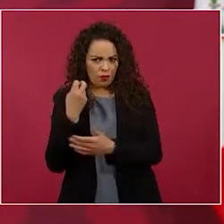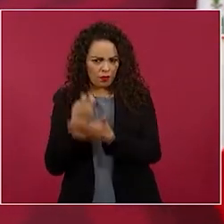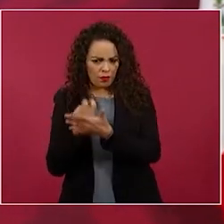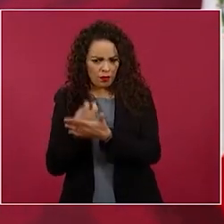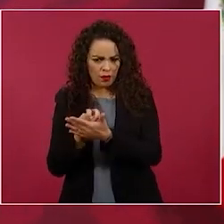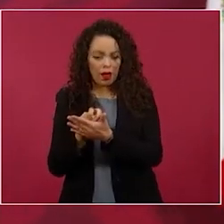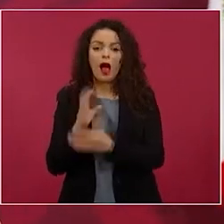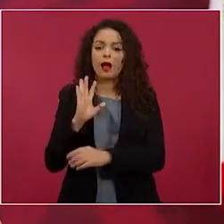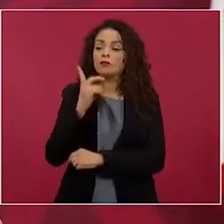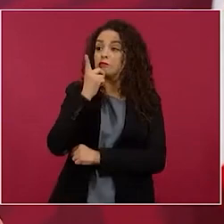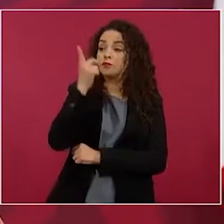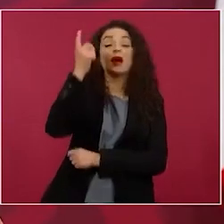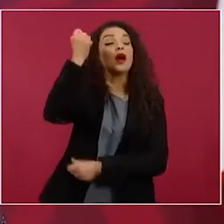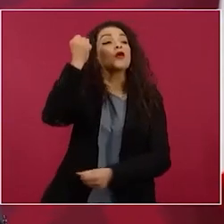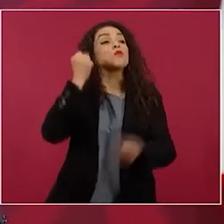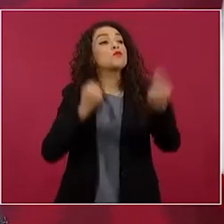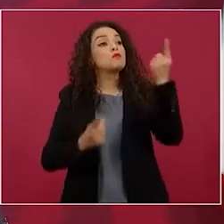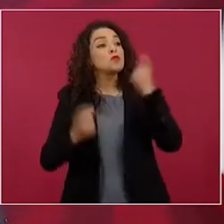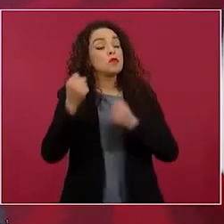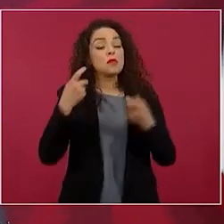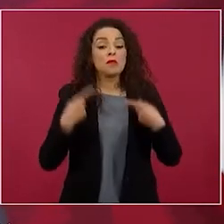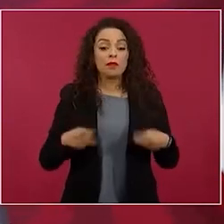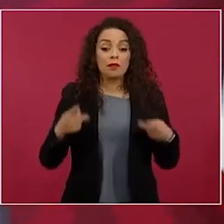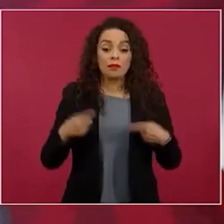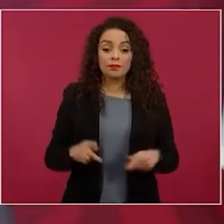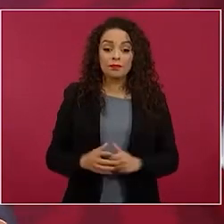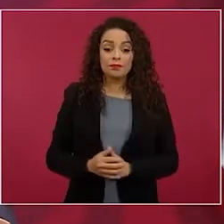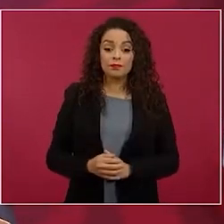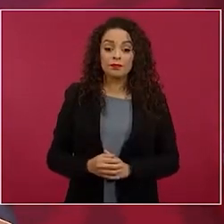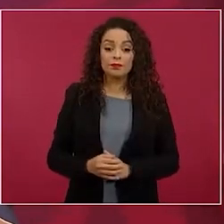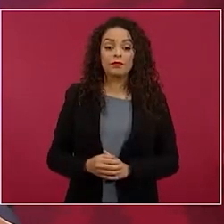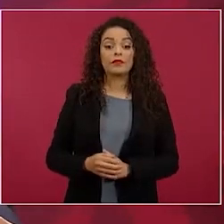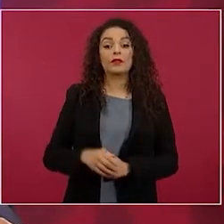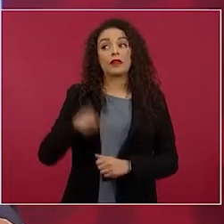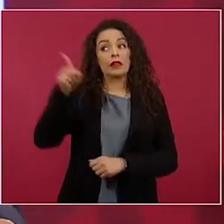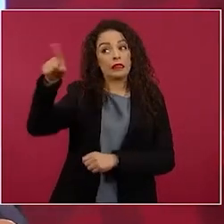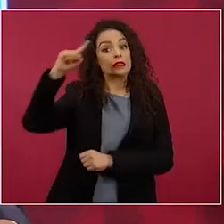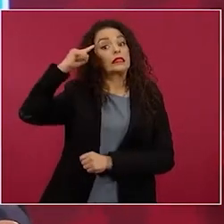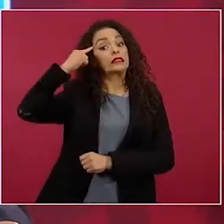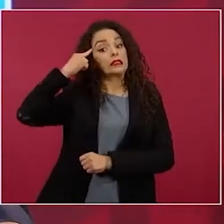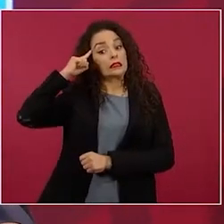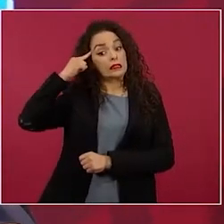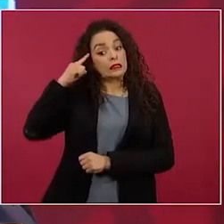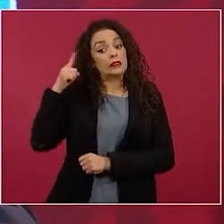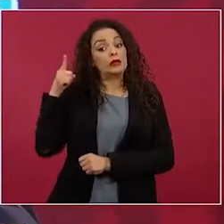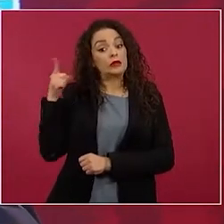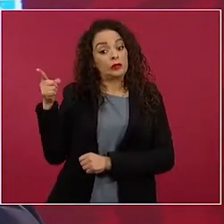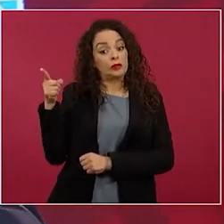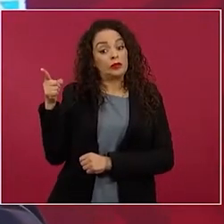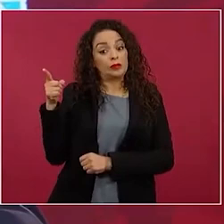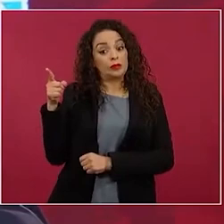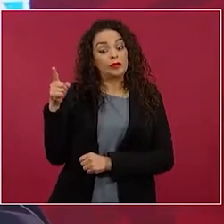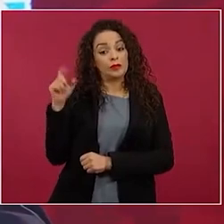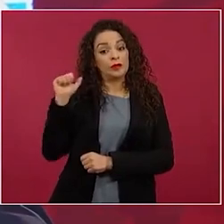dijeron algunos se va a enojar a Andrés Manuel